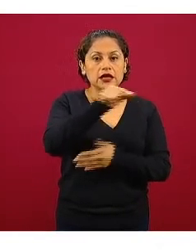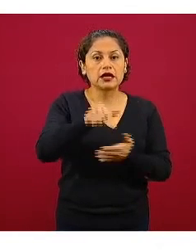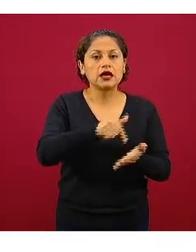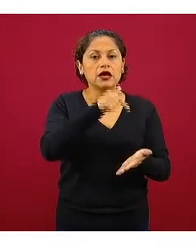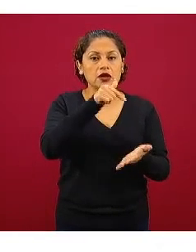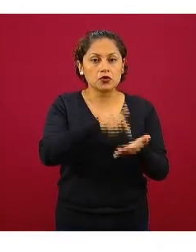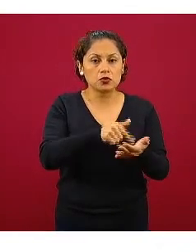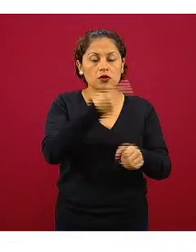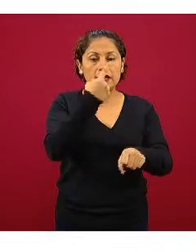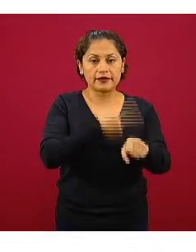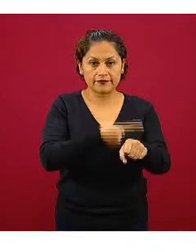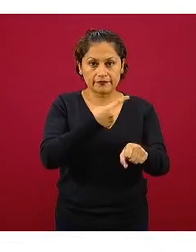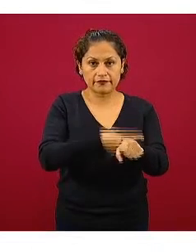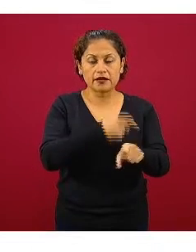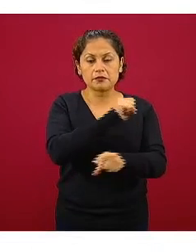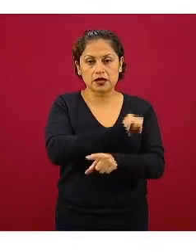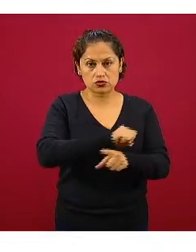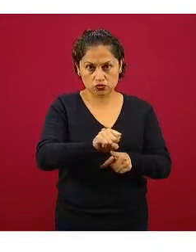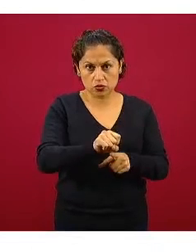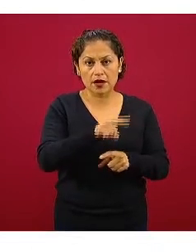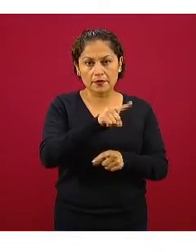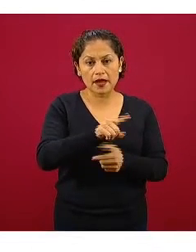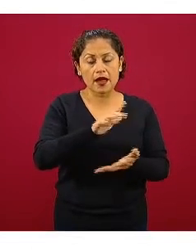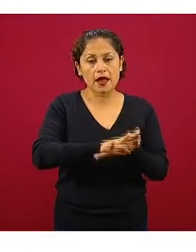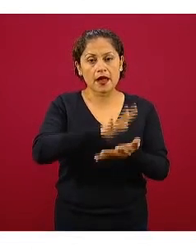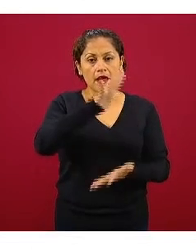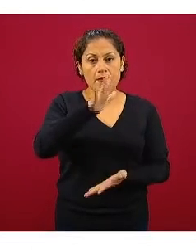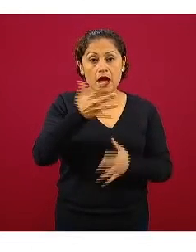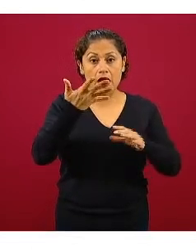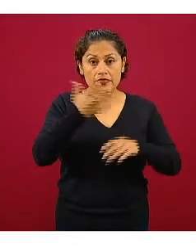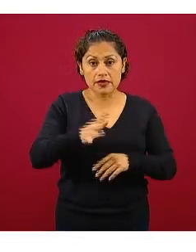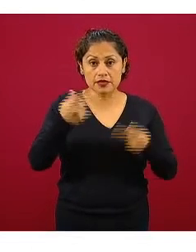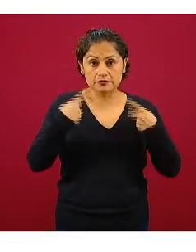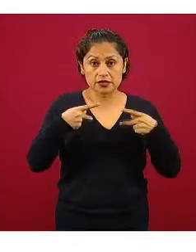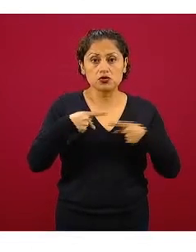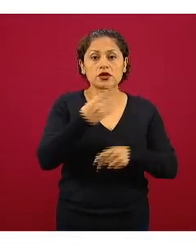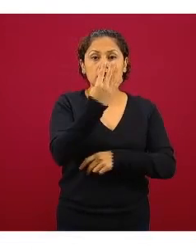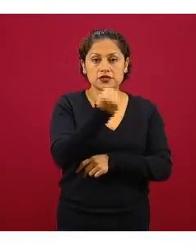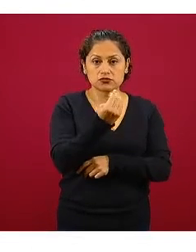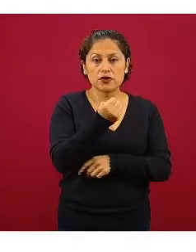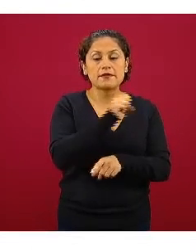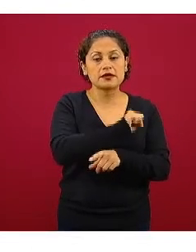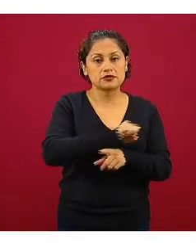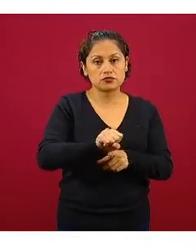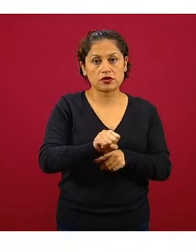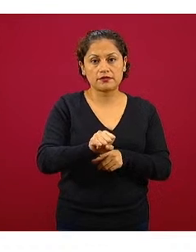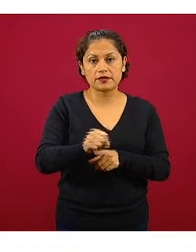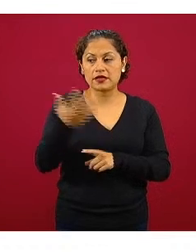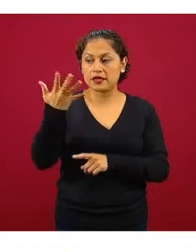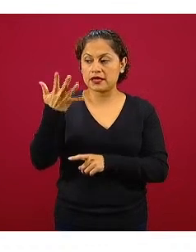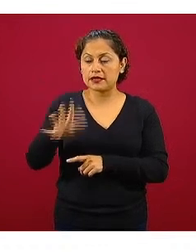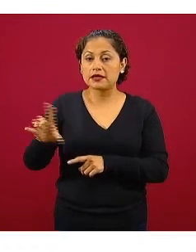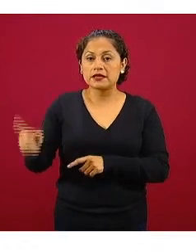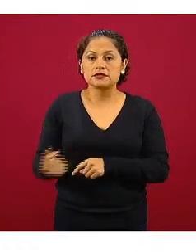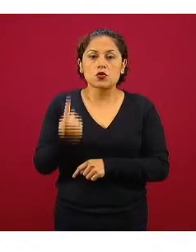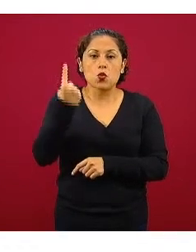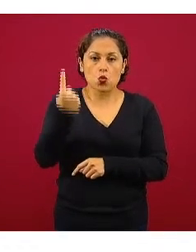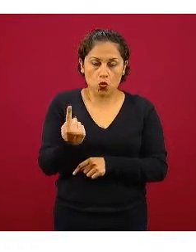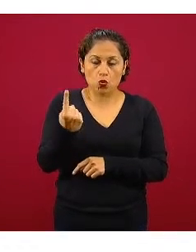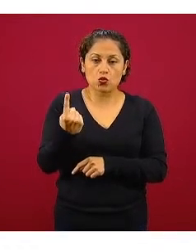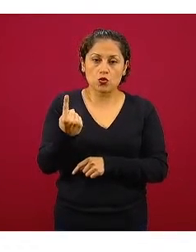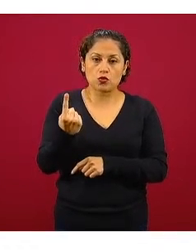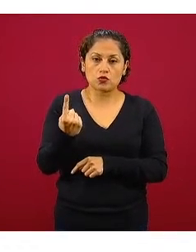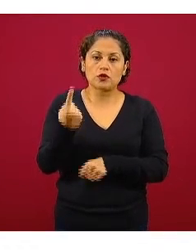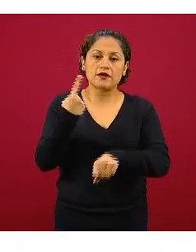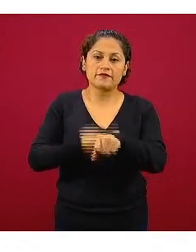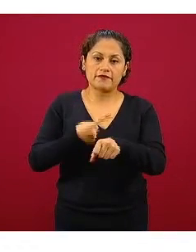afortunadamente la enorme mayoría casi nueve de cada diez y uno de cada diez con enfermedad que requiere